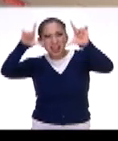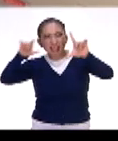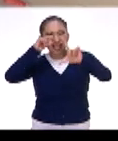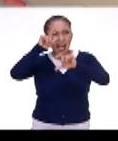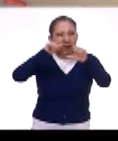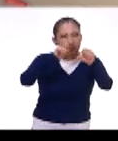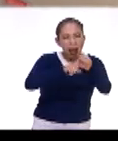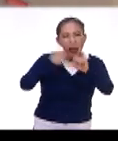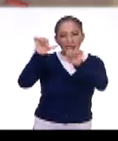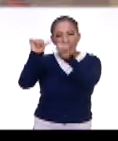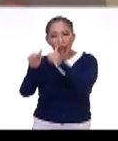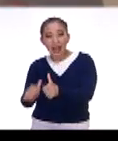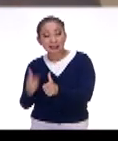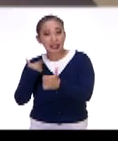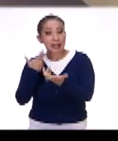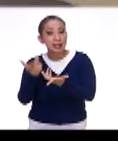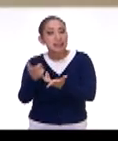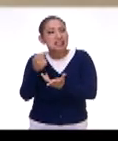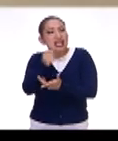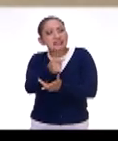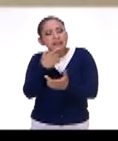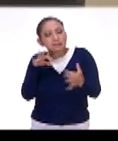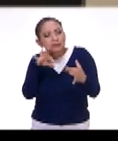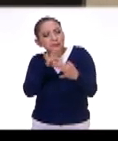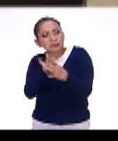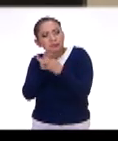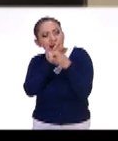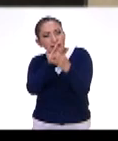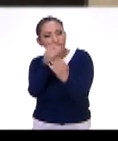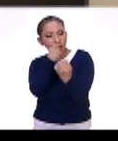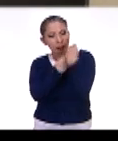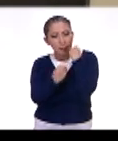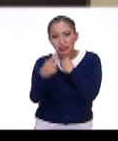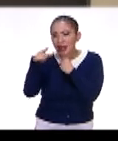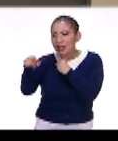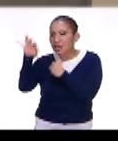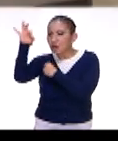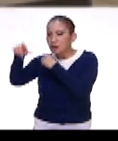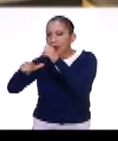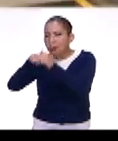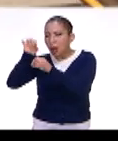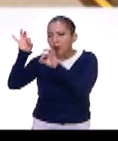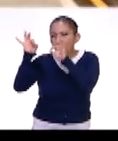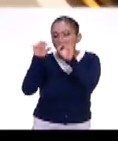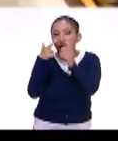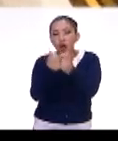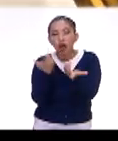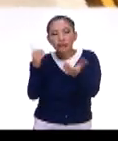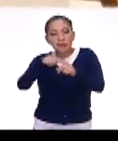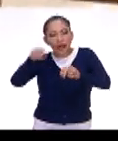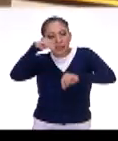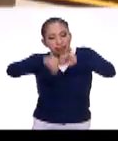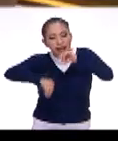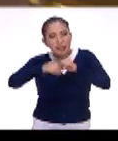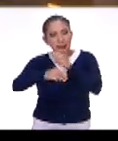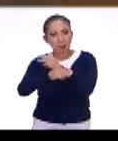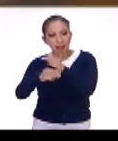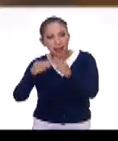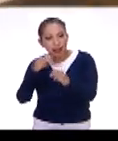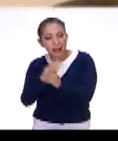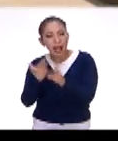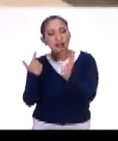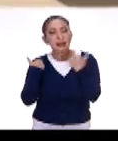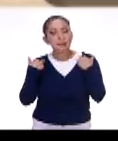arqueológicos y artísticos que ofrecen un diálogo entre la gastronomía y los insectos a través de ingredientes, utensilios,